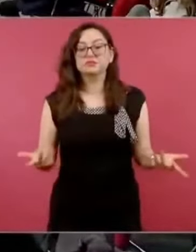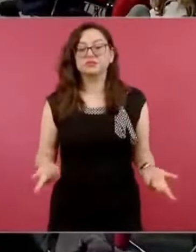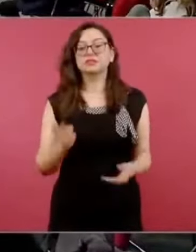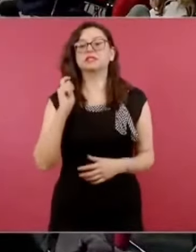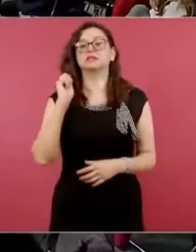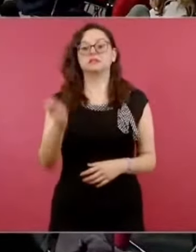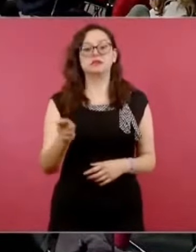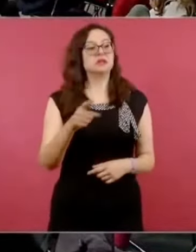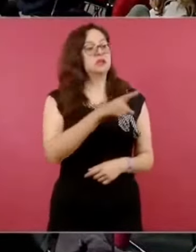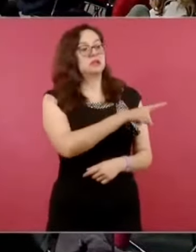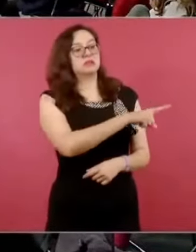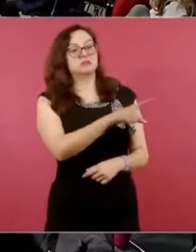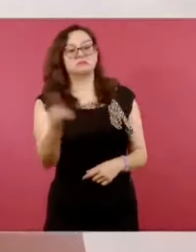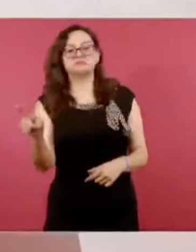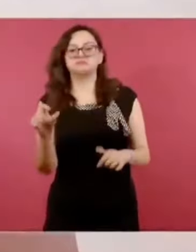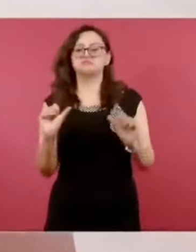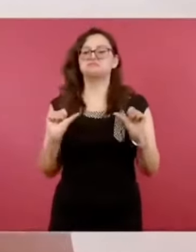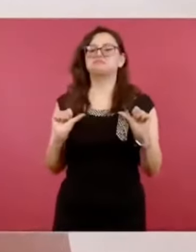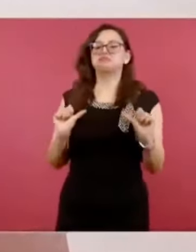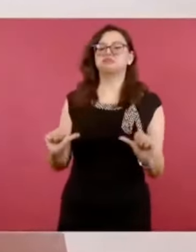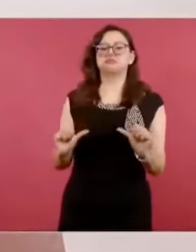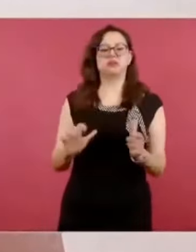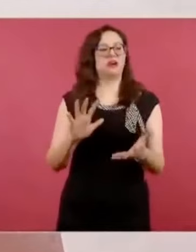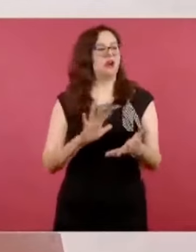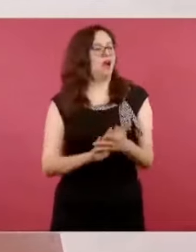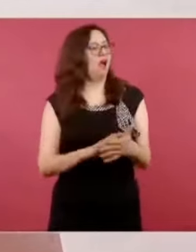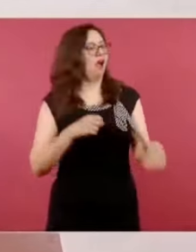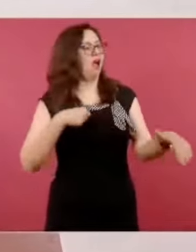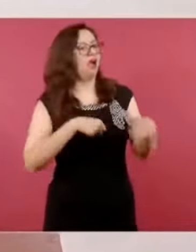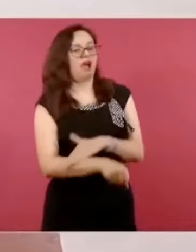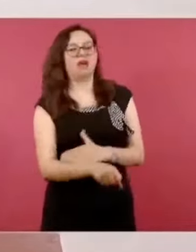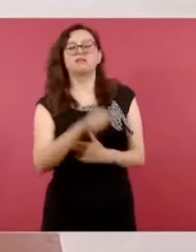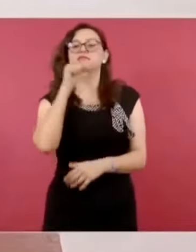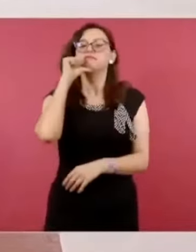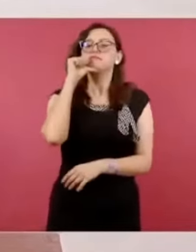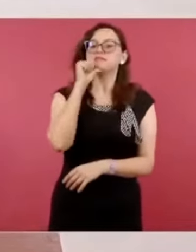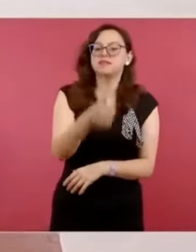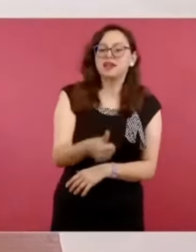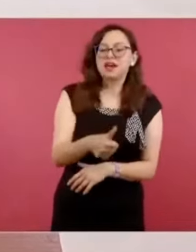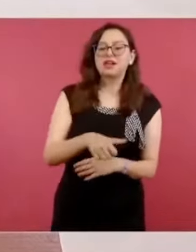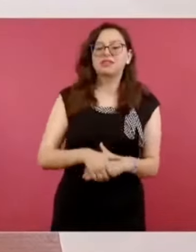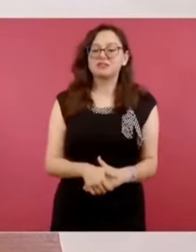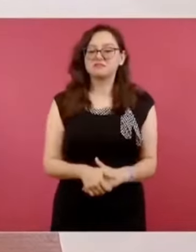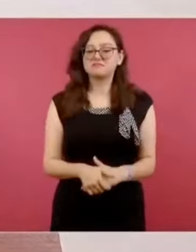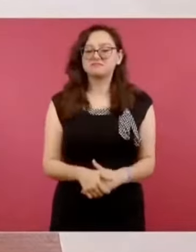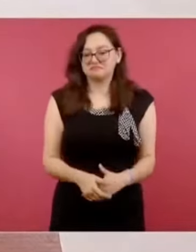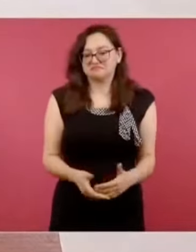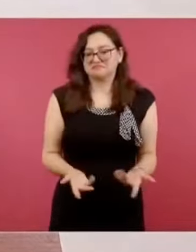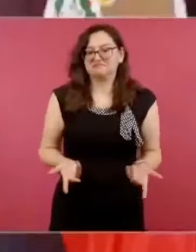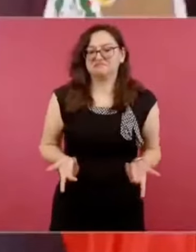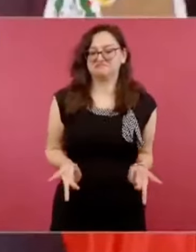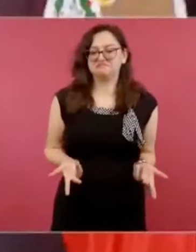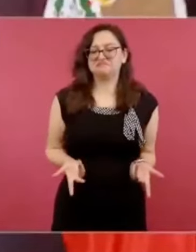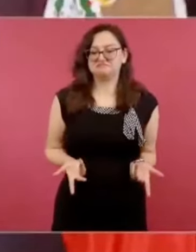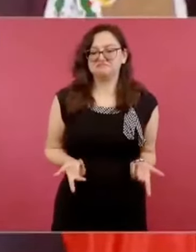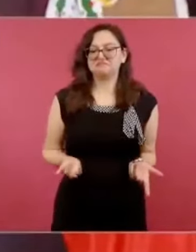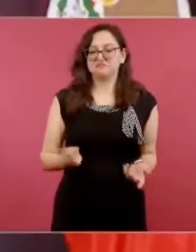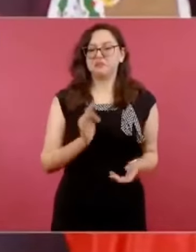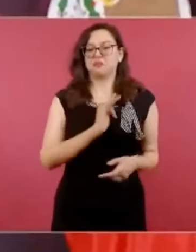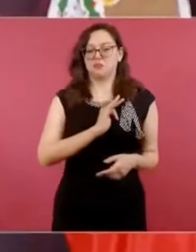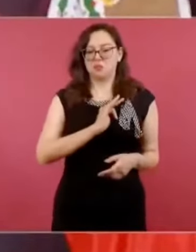para presuntos delincuentes de